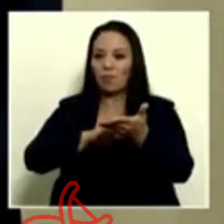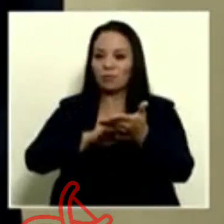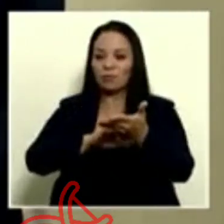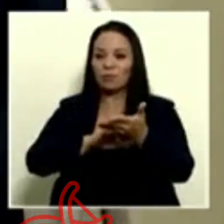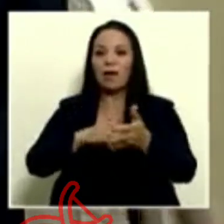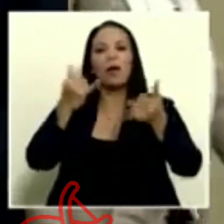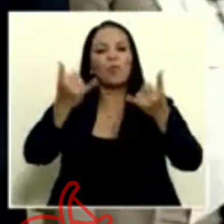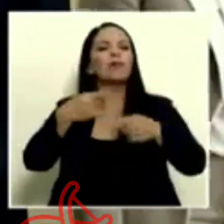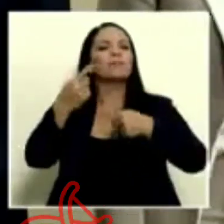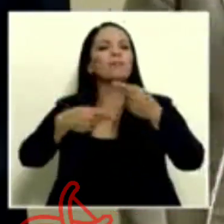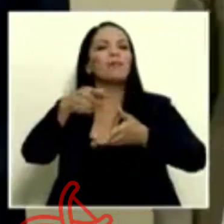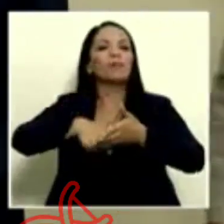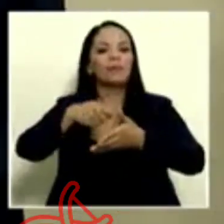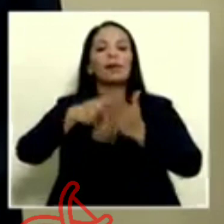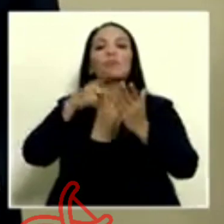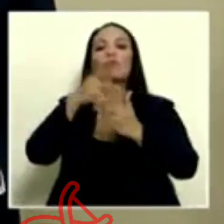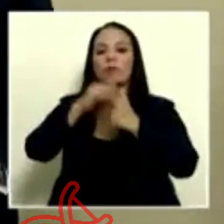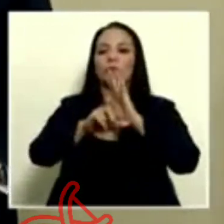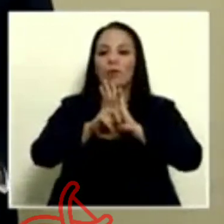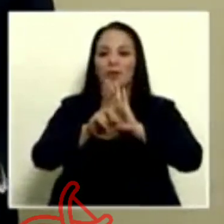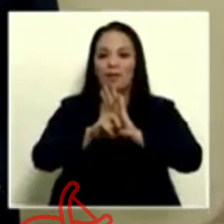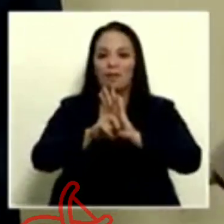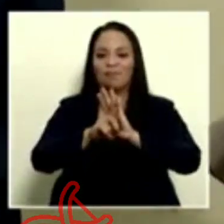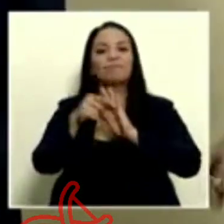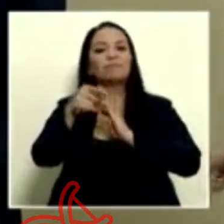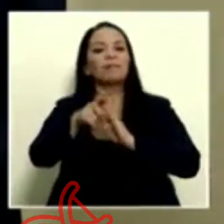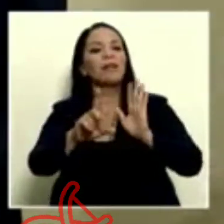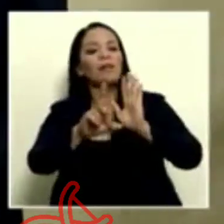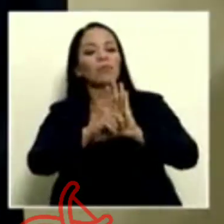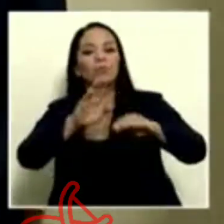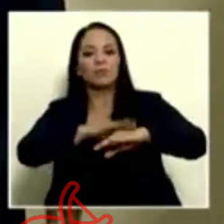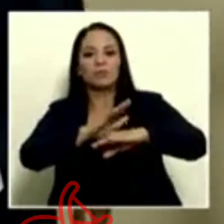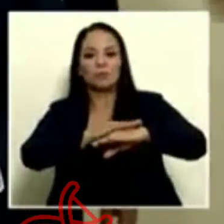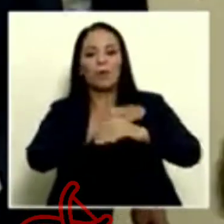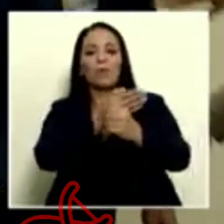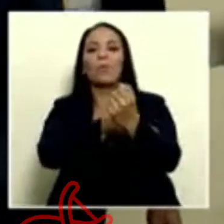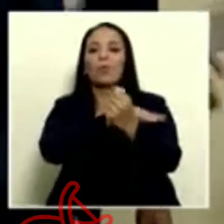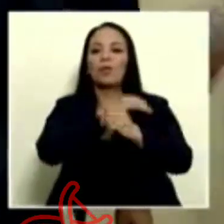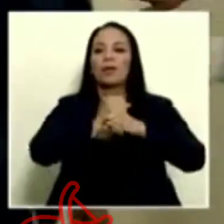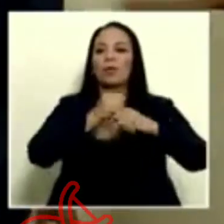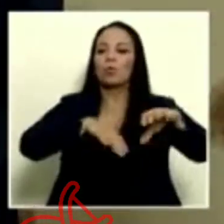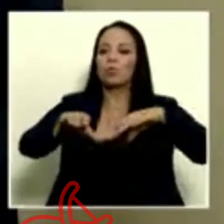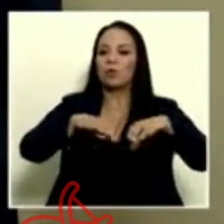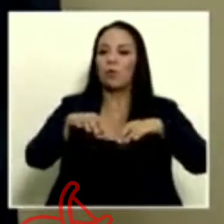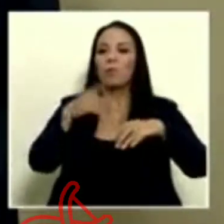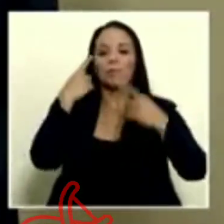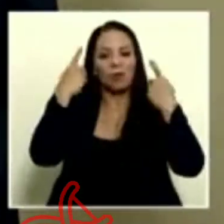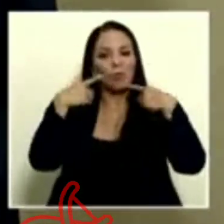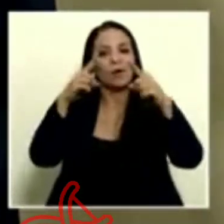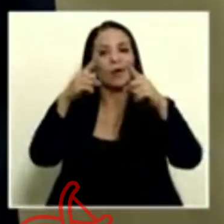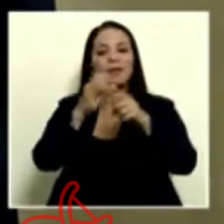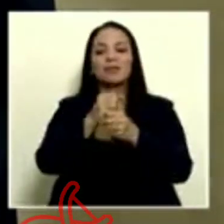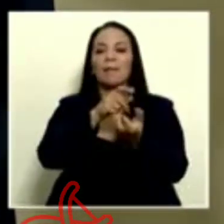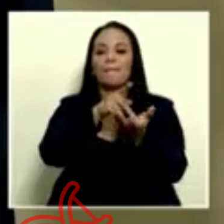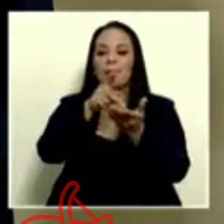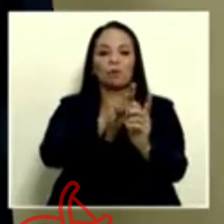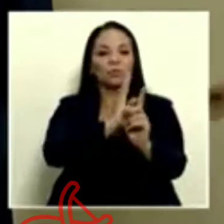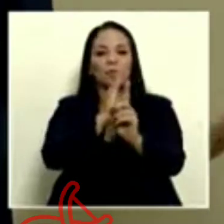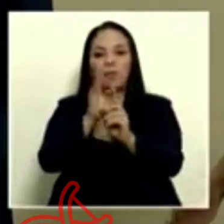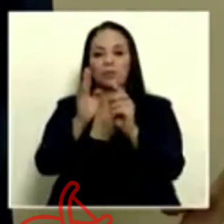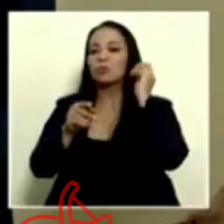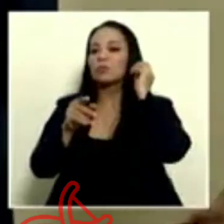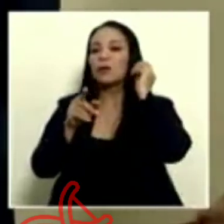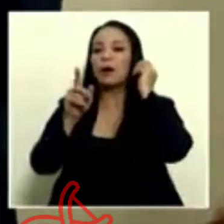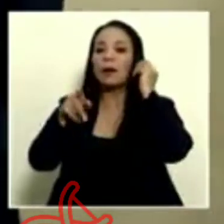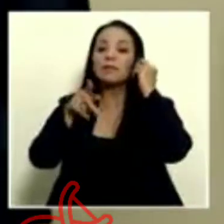procede a firmar el proyecto de ley, Ley de Autorización al Poder Ejecutivo, para realizar pagos directos a